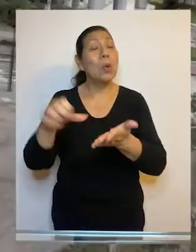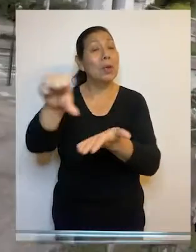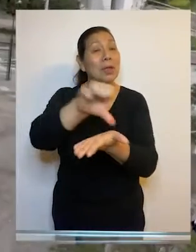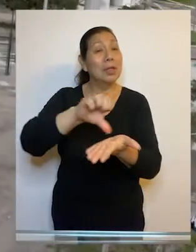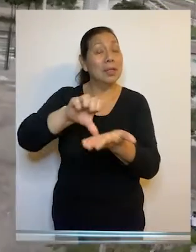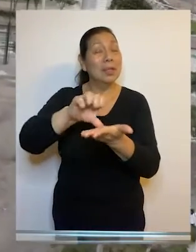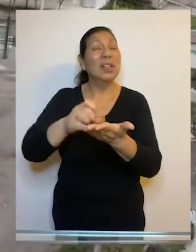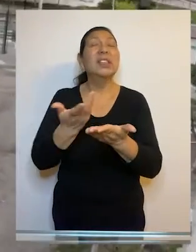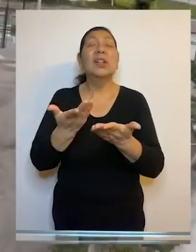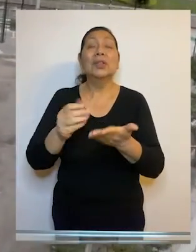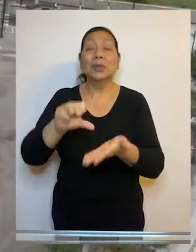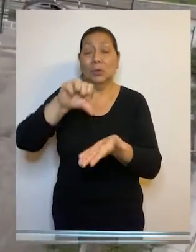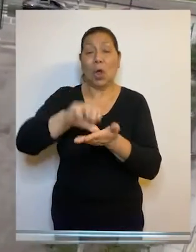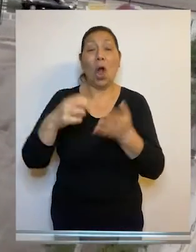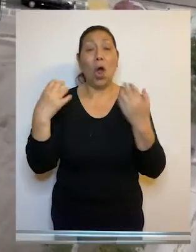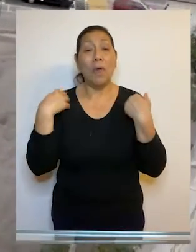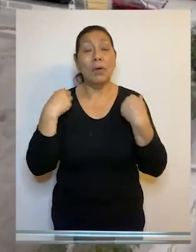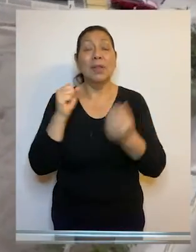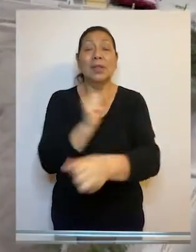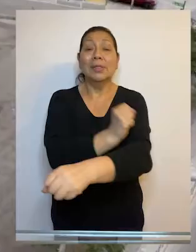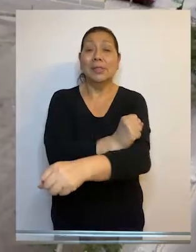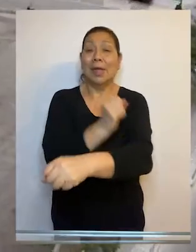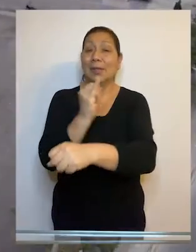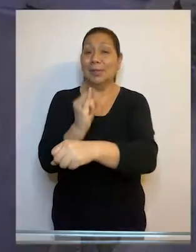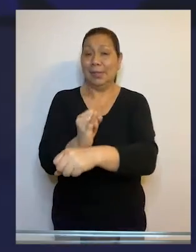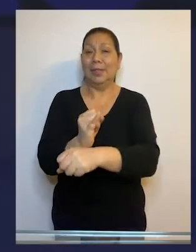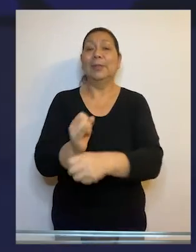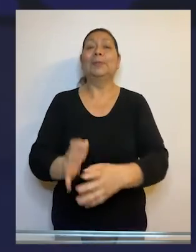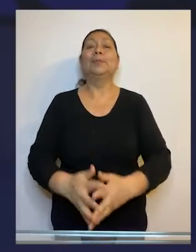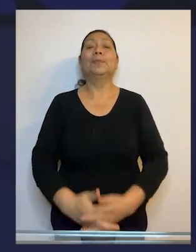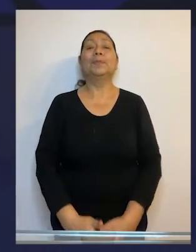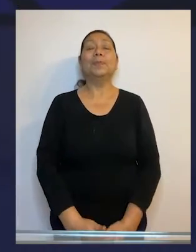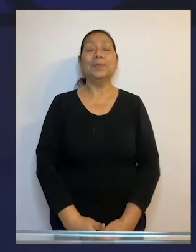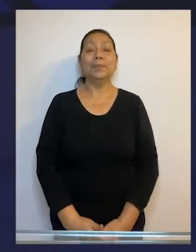de la nueva sede del Tribunal Constitucional en San Isidro.